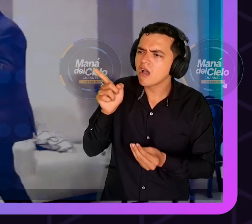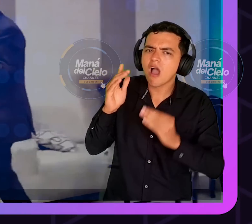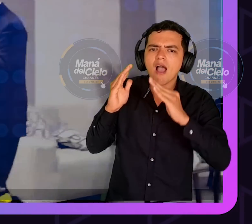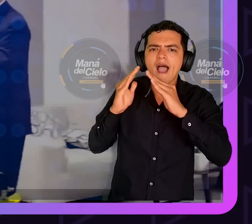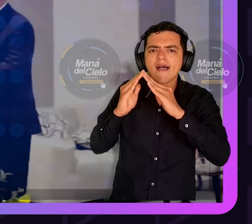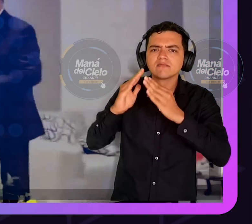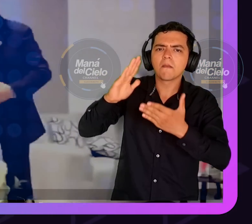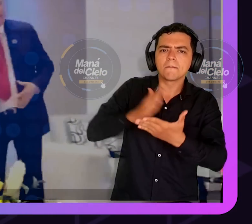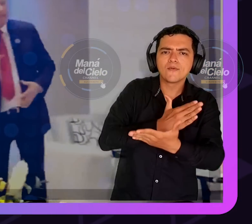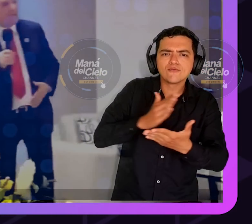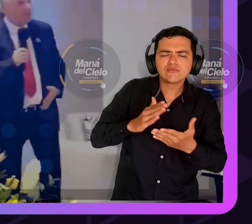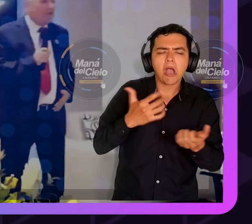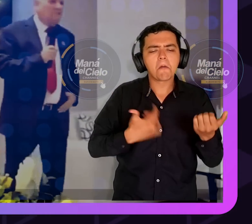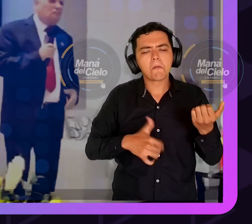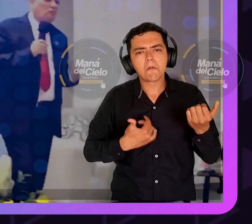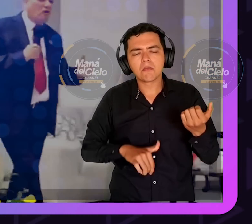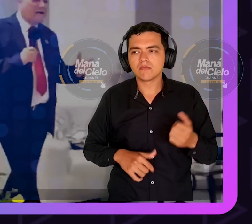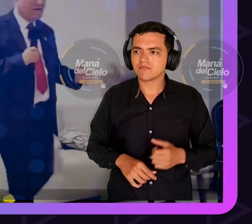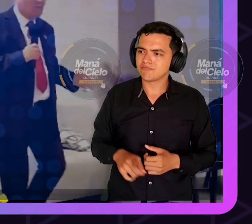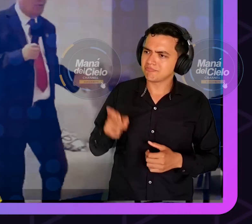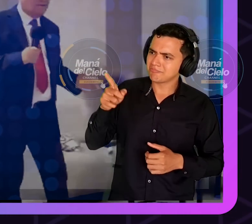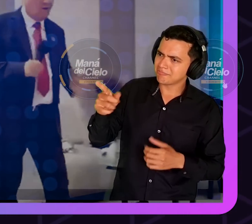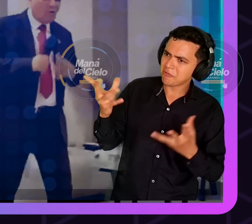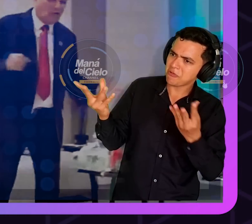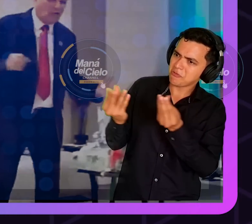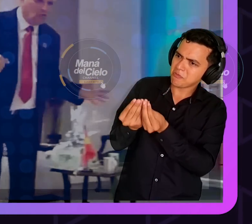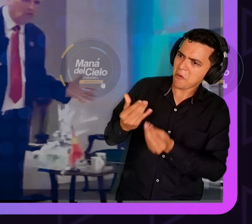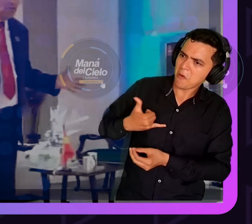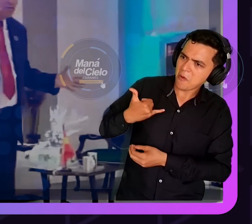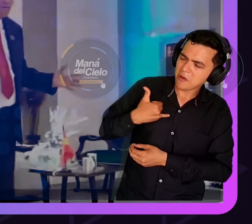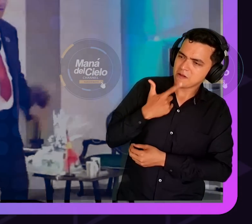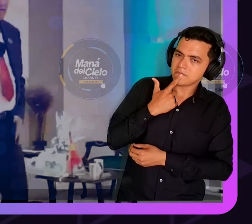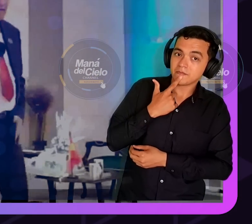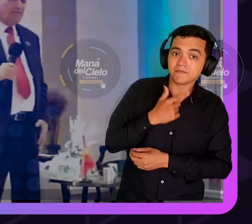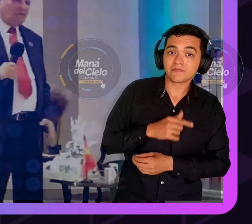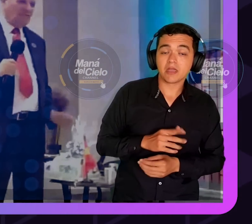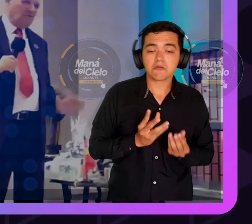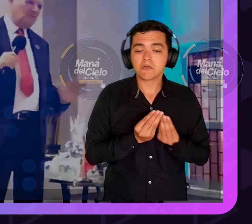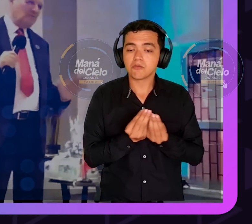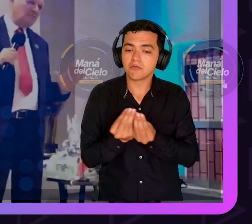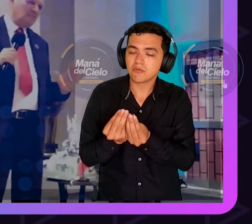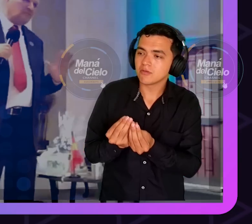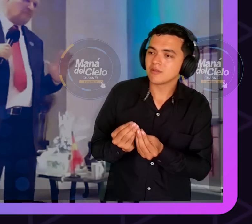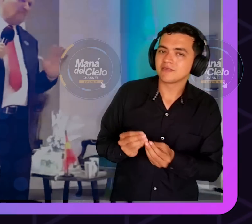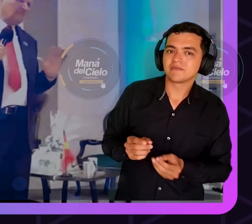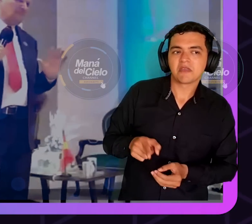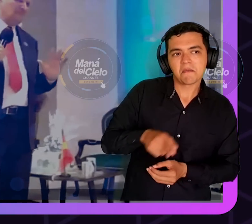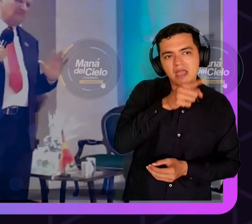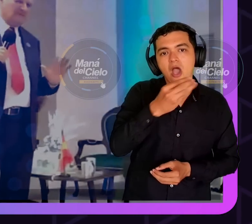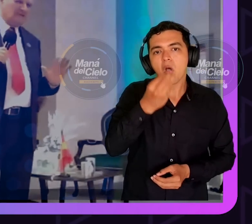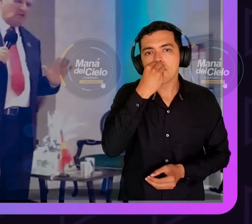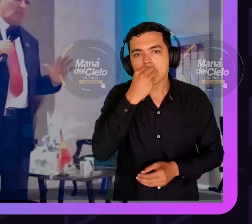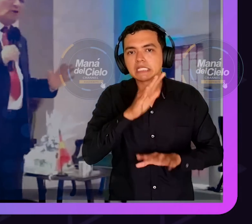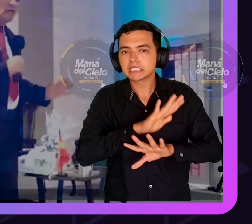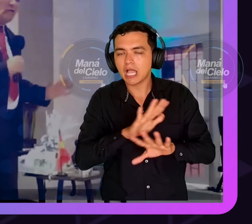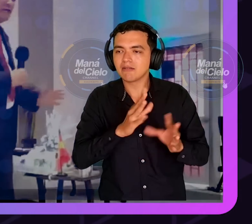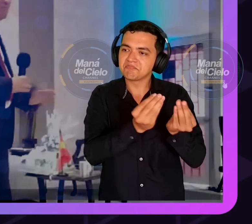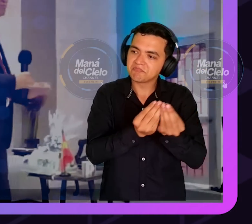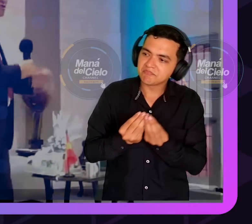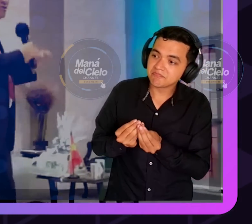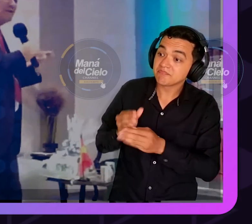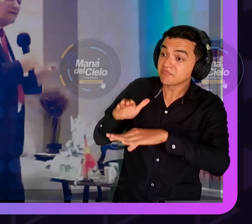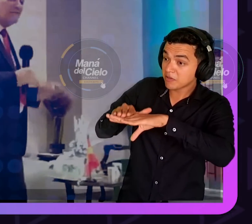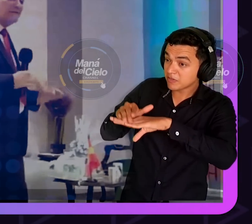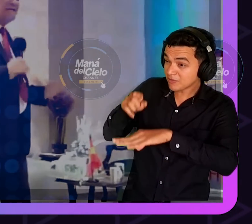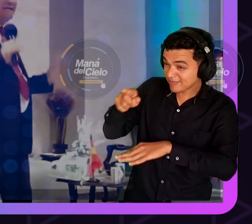regresamos, yo dije, bueno, ¿ustedes tocan o están jugando? Digo, no, nosotros. Digo, porque yo llevo aquí músicos